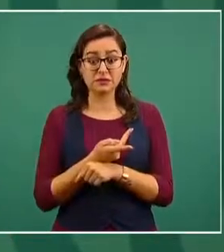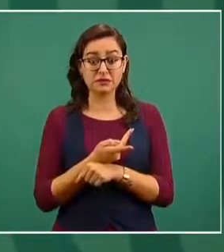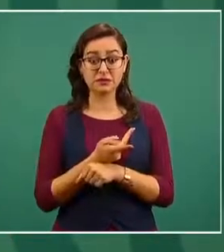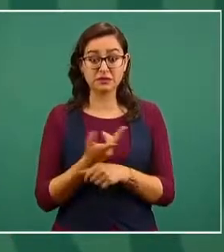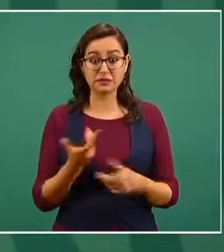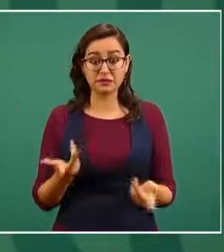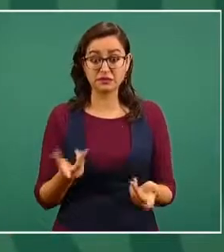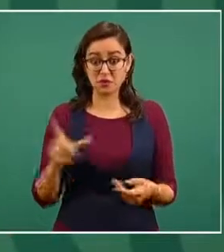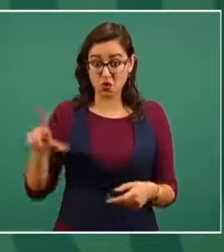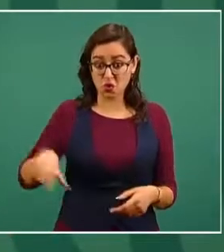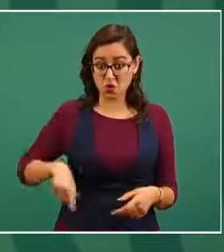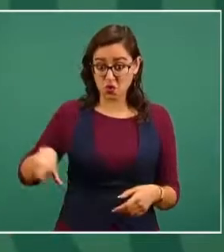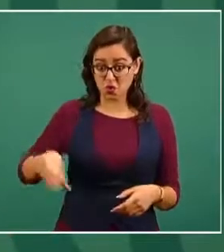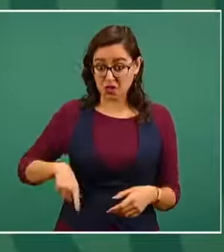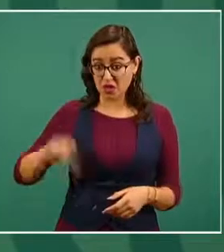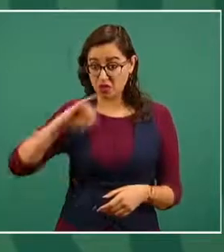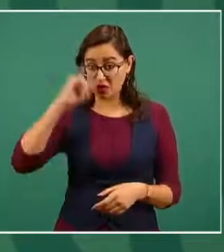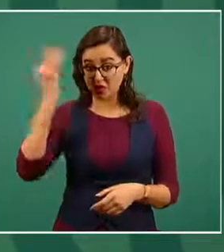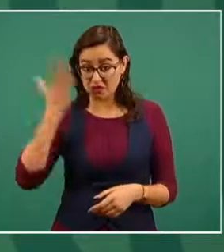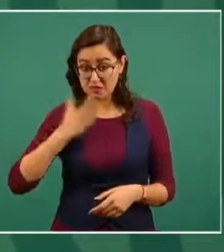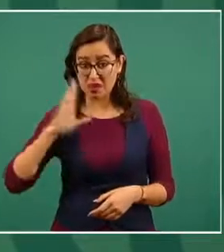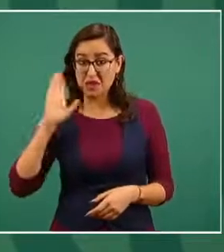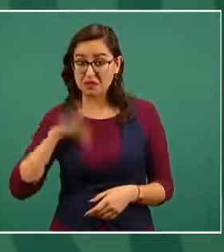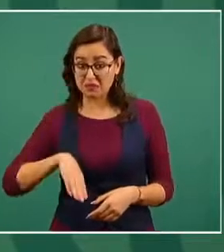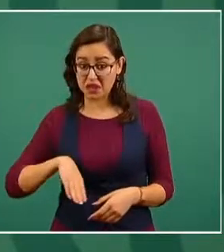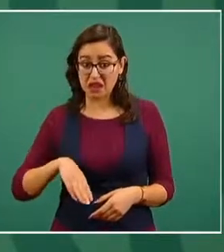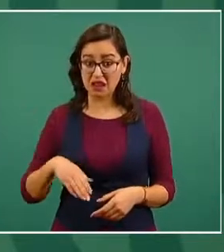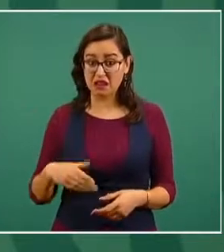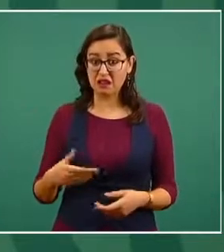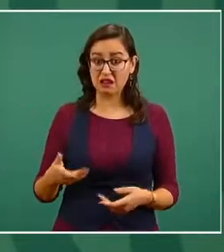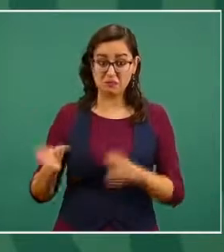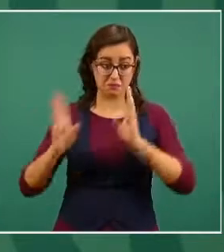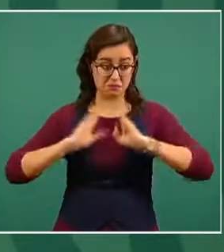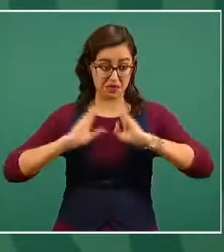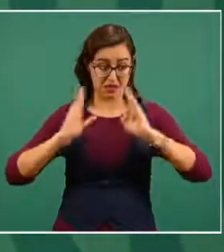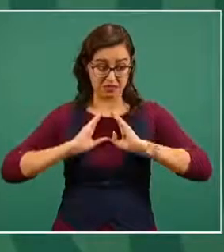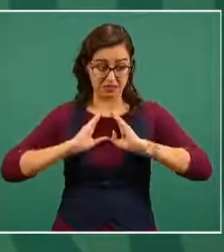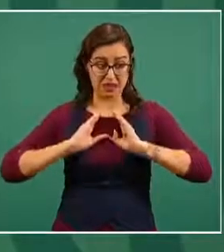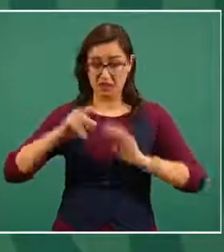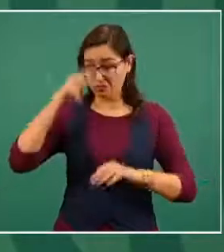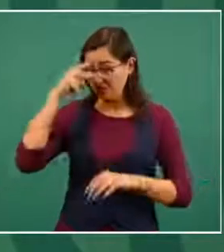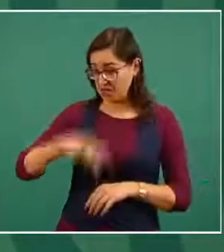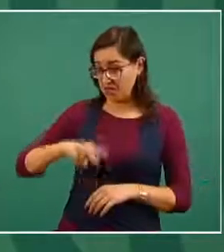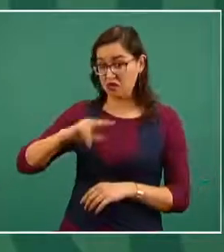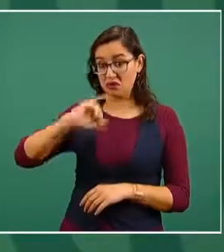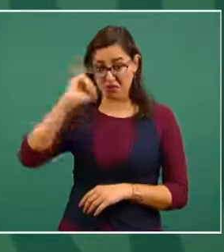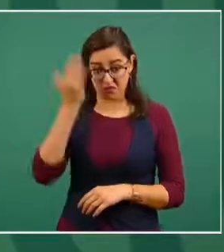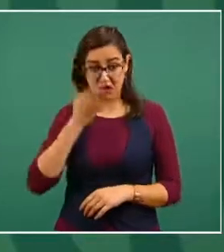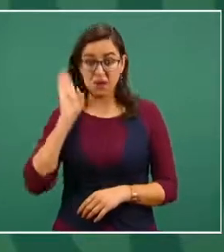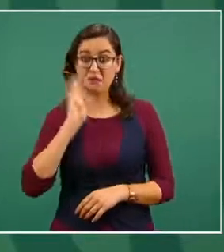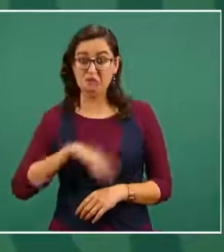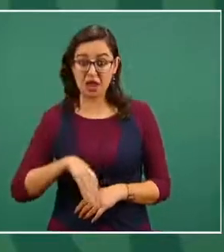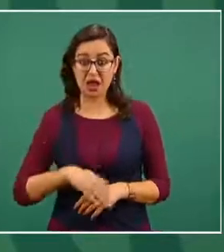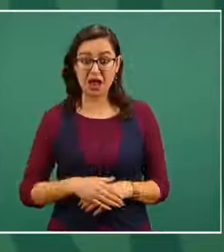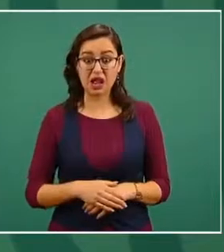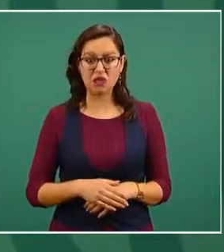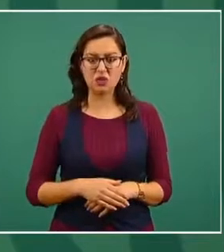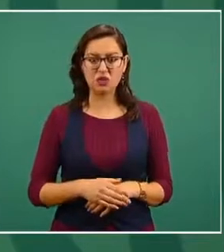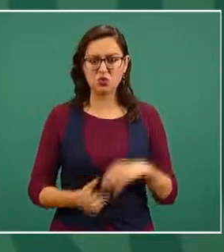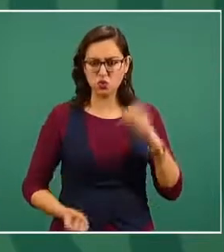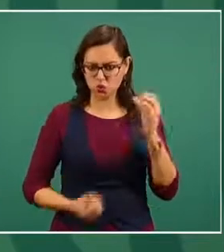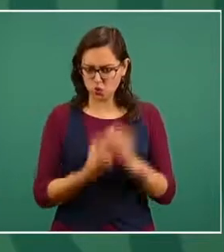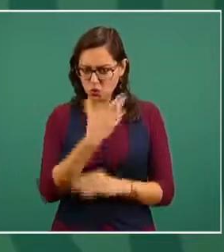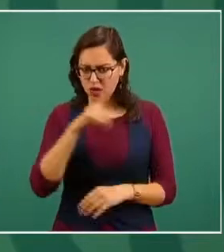al gobierno de México debilitar a las Fuerzas Armadas de México el que nos confrontáramos con el actual gobierno